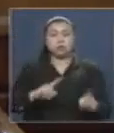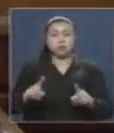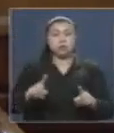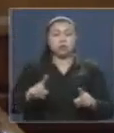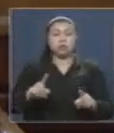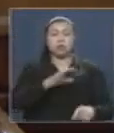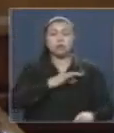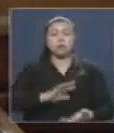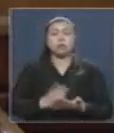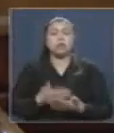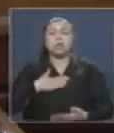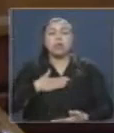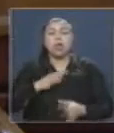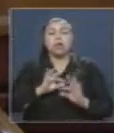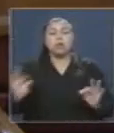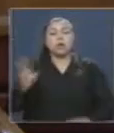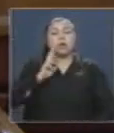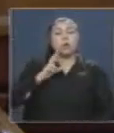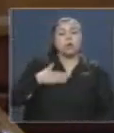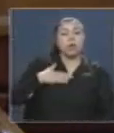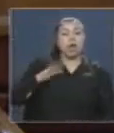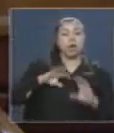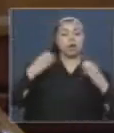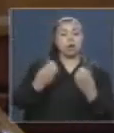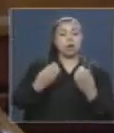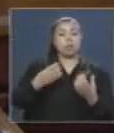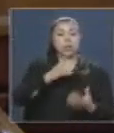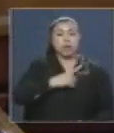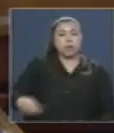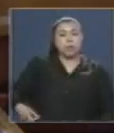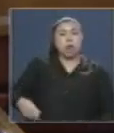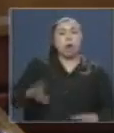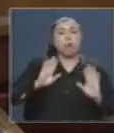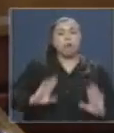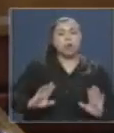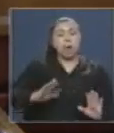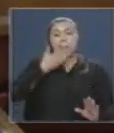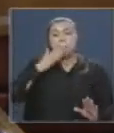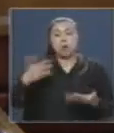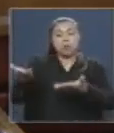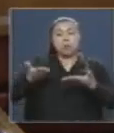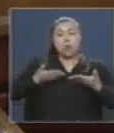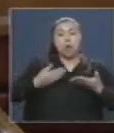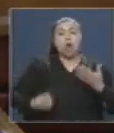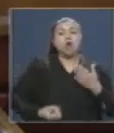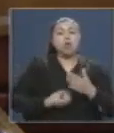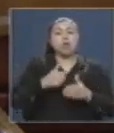pero jamás hubo respuesta a esta Cámara de Diputados por lo que espero mejor acogida con las nuevas autoridades.